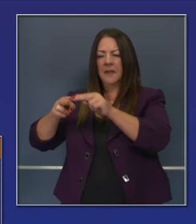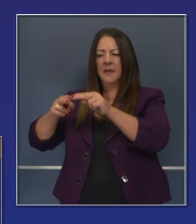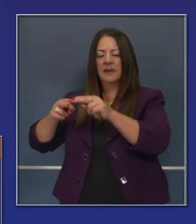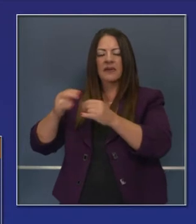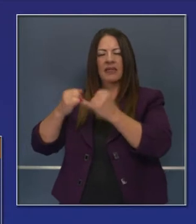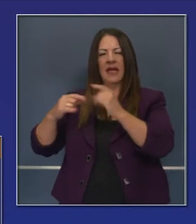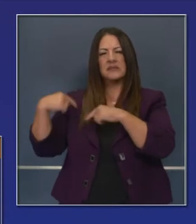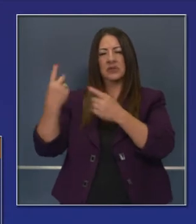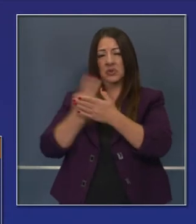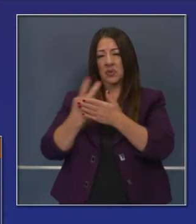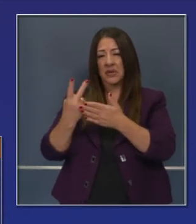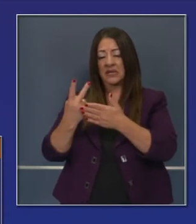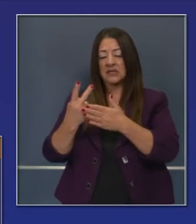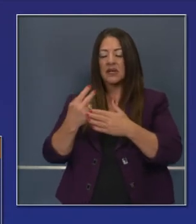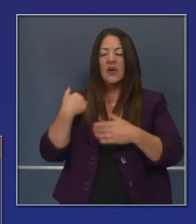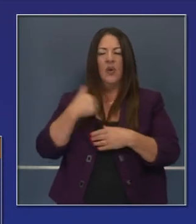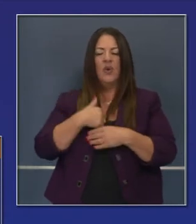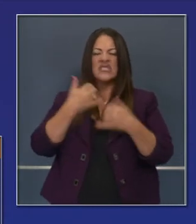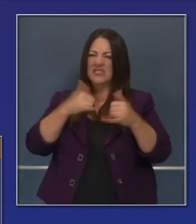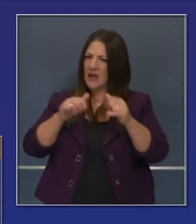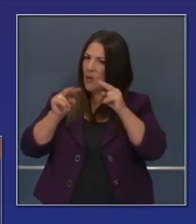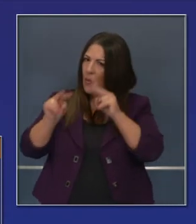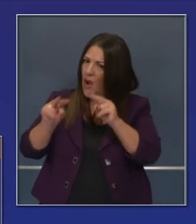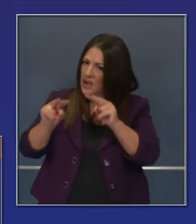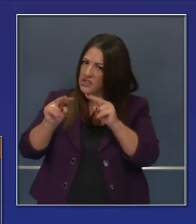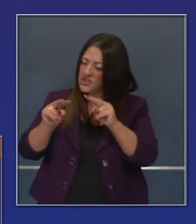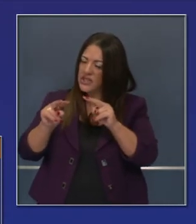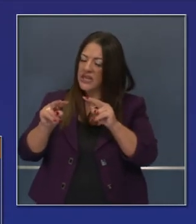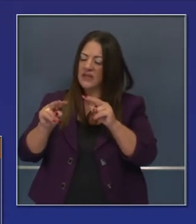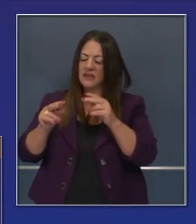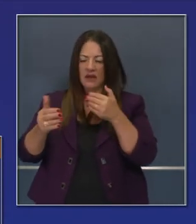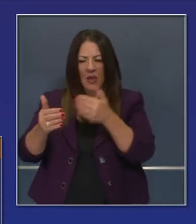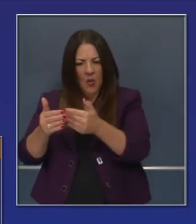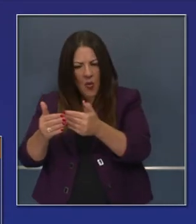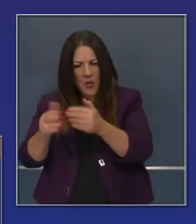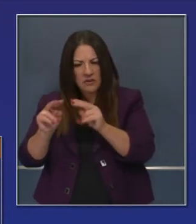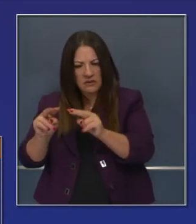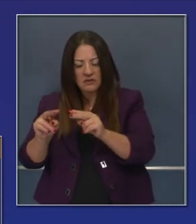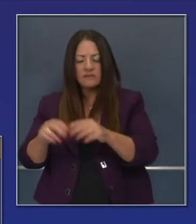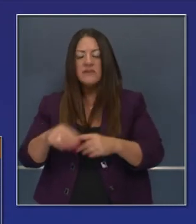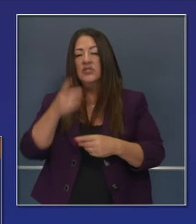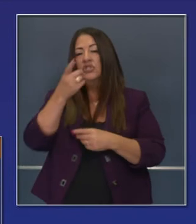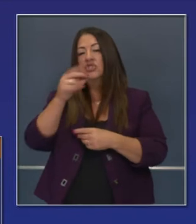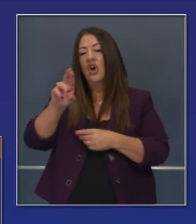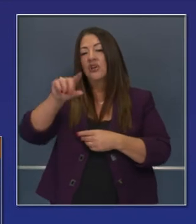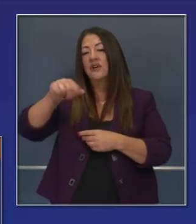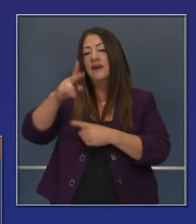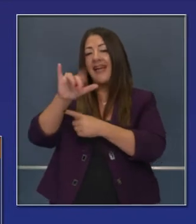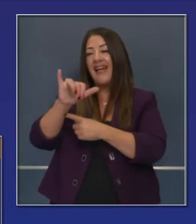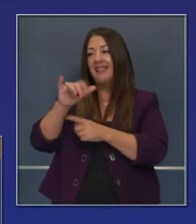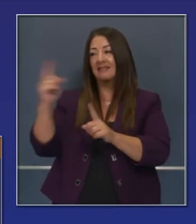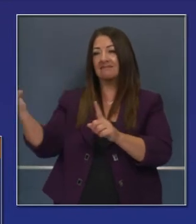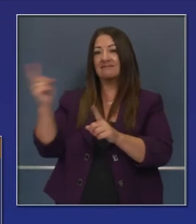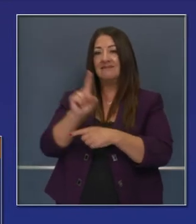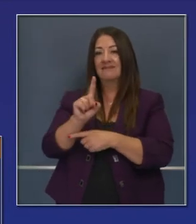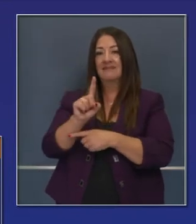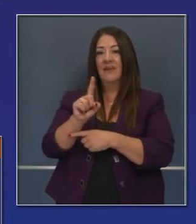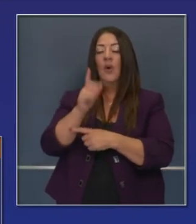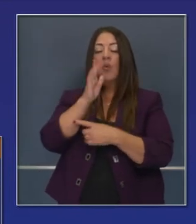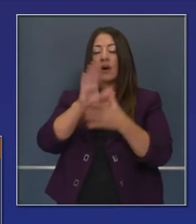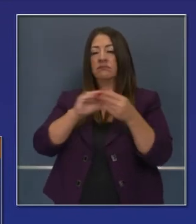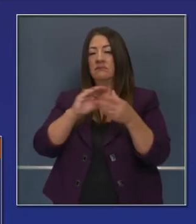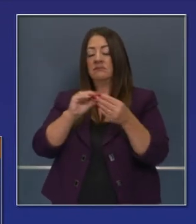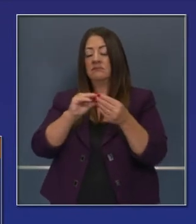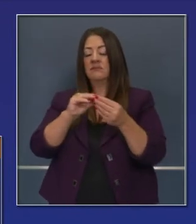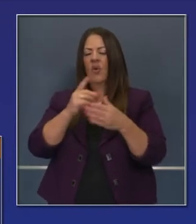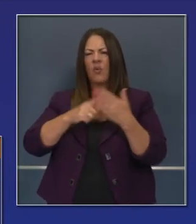Aplanándose con un leve aumento en los últimos 14 días. Estamos monitoreándolo con mucho cuidado. El doctor Gally en un momento hablará con